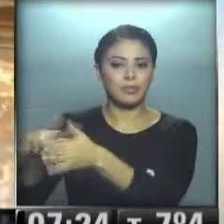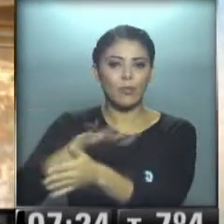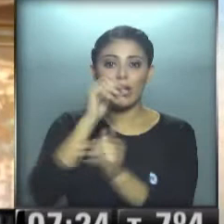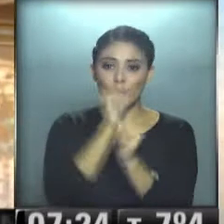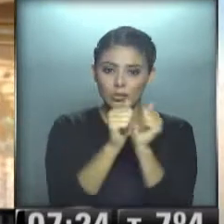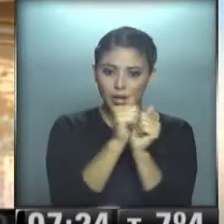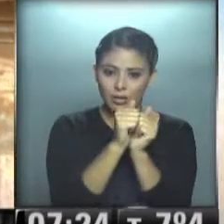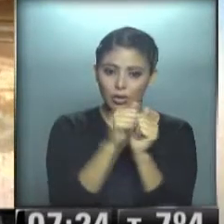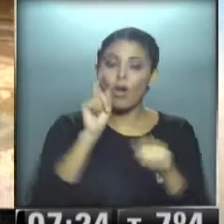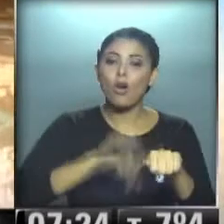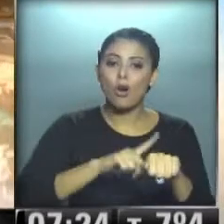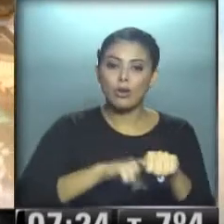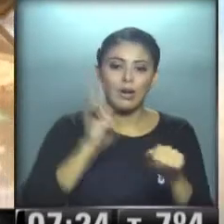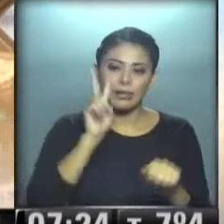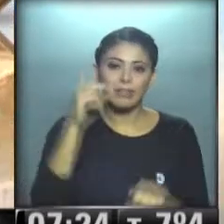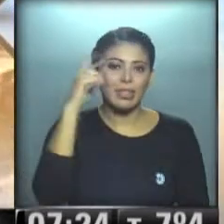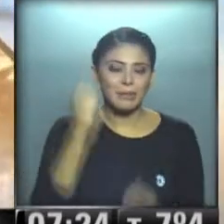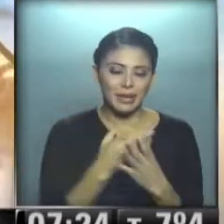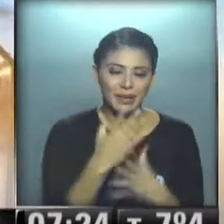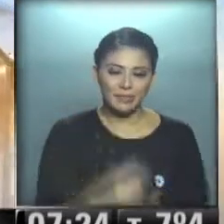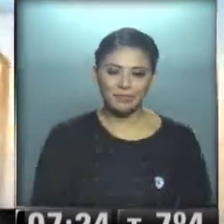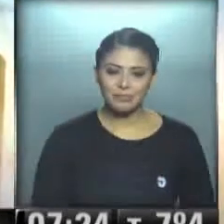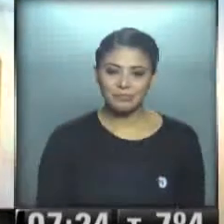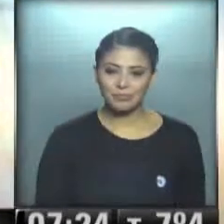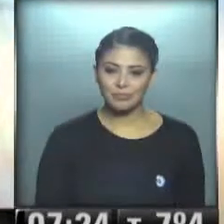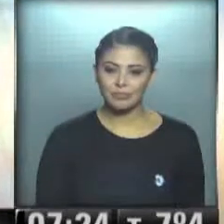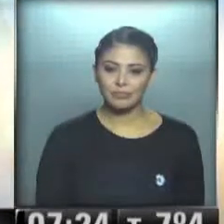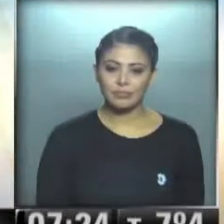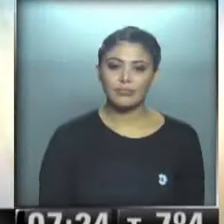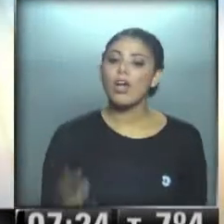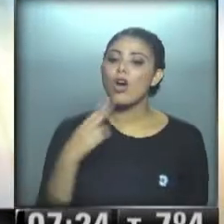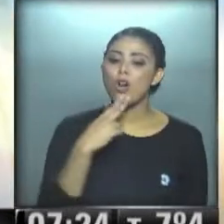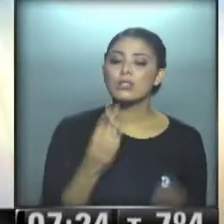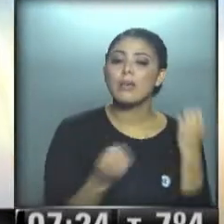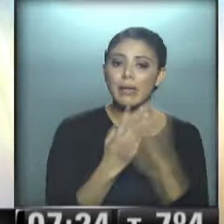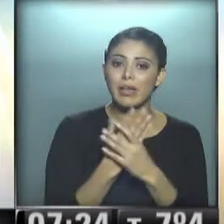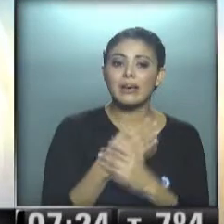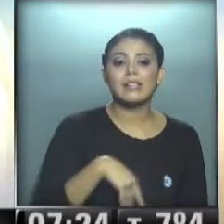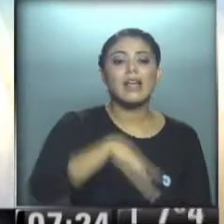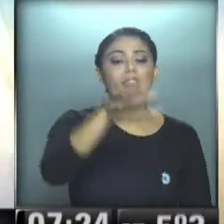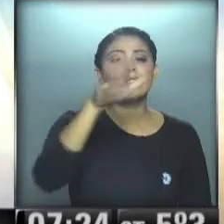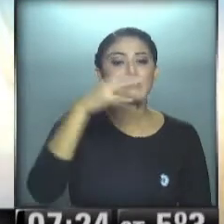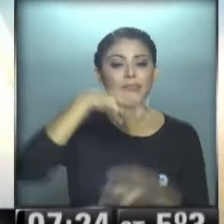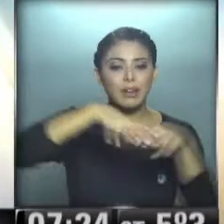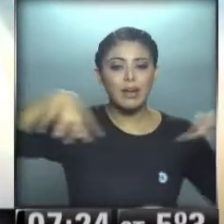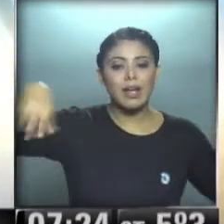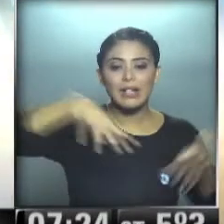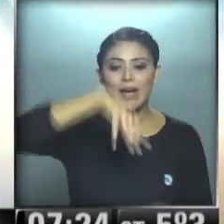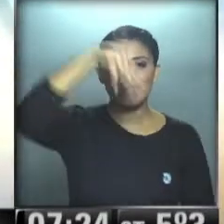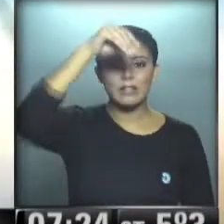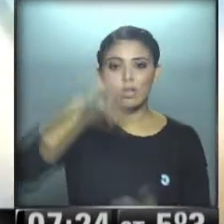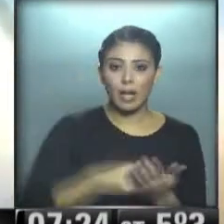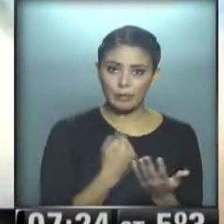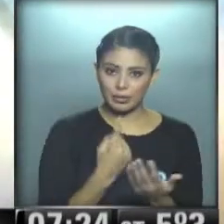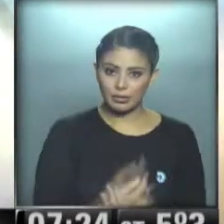Rosario. Horario, ahí lo tenés, 10 de la mañana. A las 11 de la mañana, la convocatoria es en el Cabildo de la Ciudad de Buenos